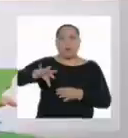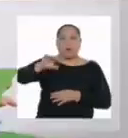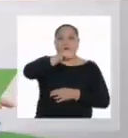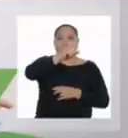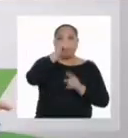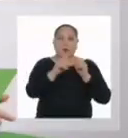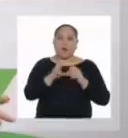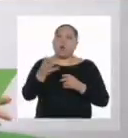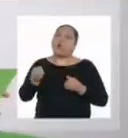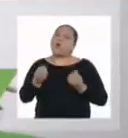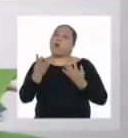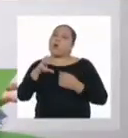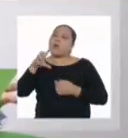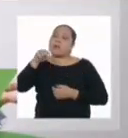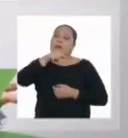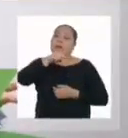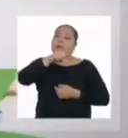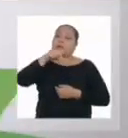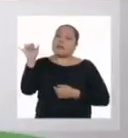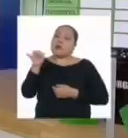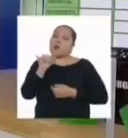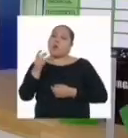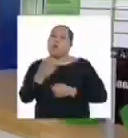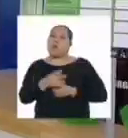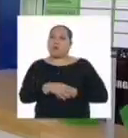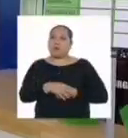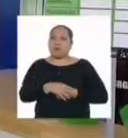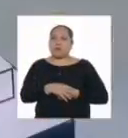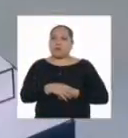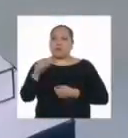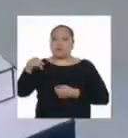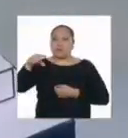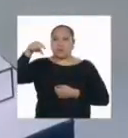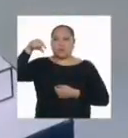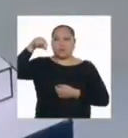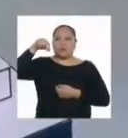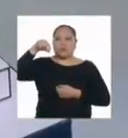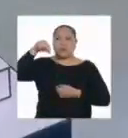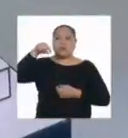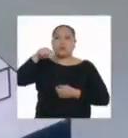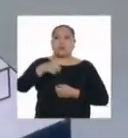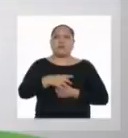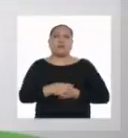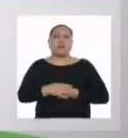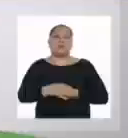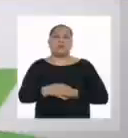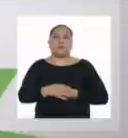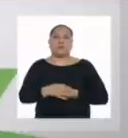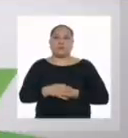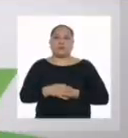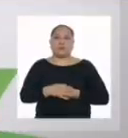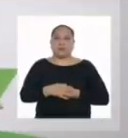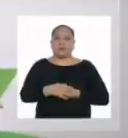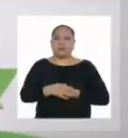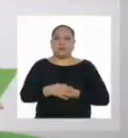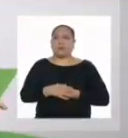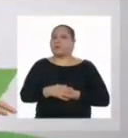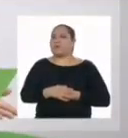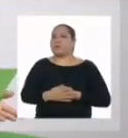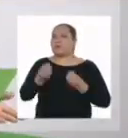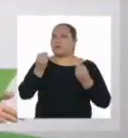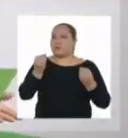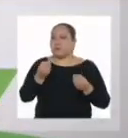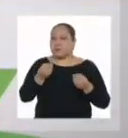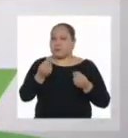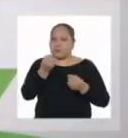cantidad de gotas de yodo a todas las muestras? Lo haré con este gotero que tengo aquí. ¿Y qué harán para contar